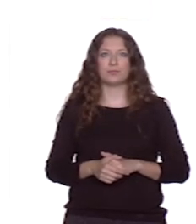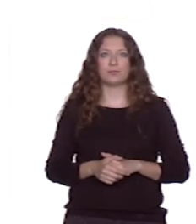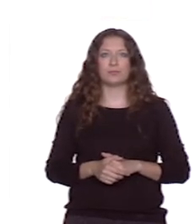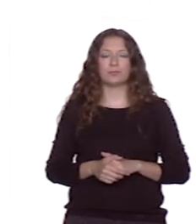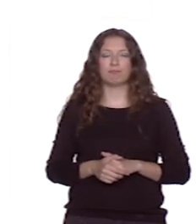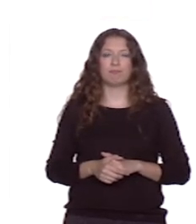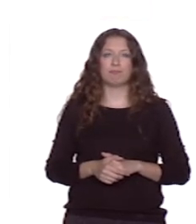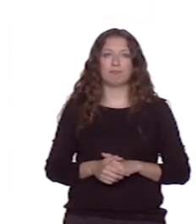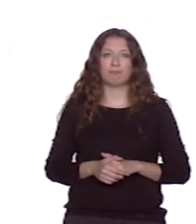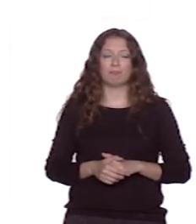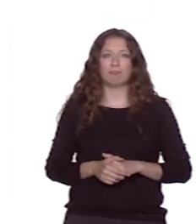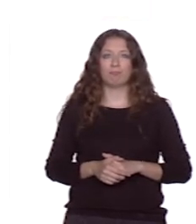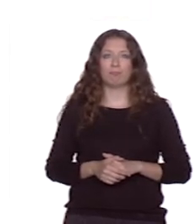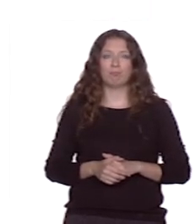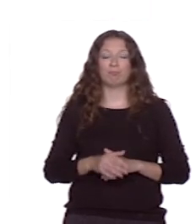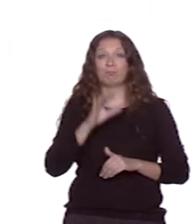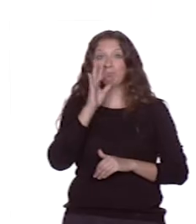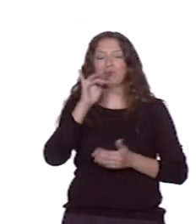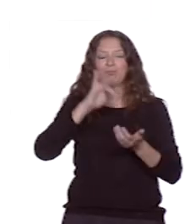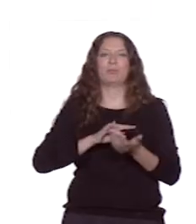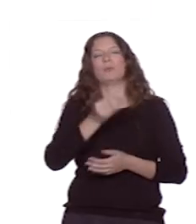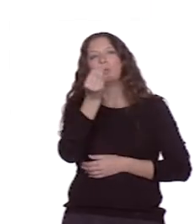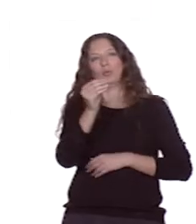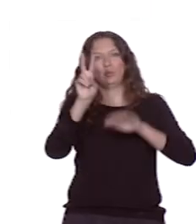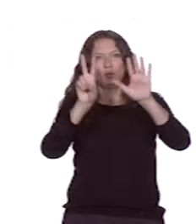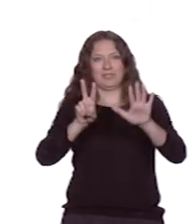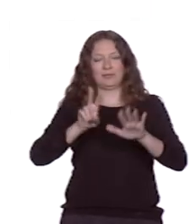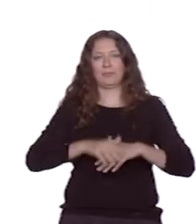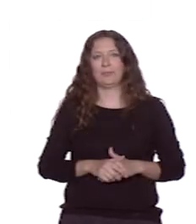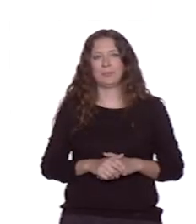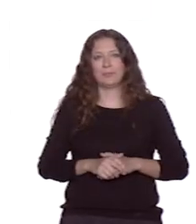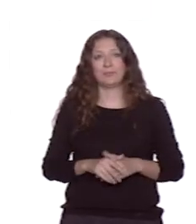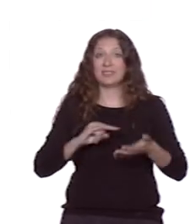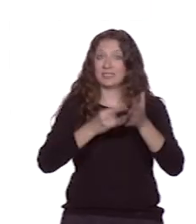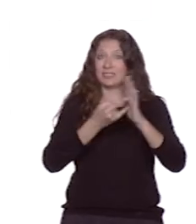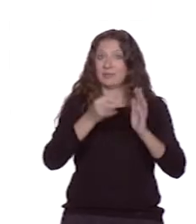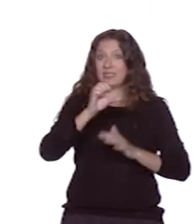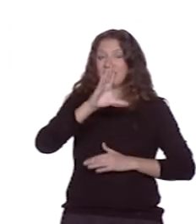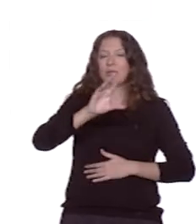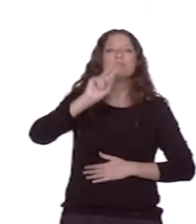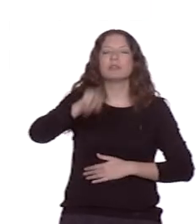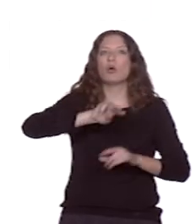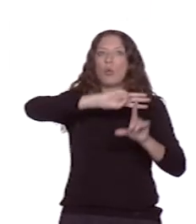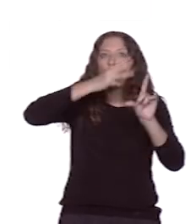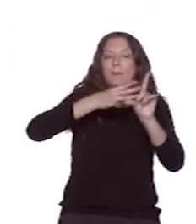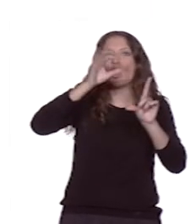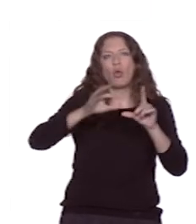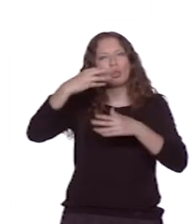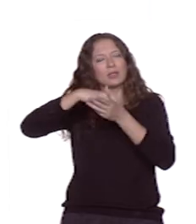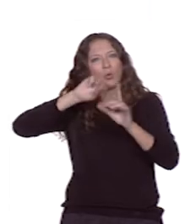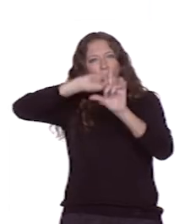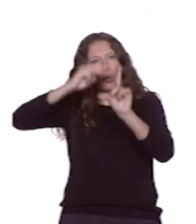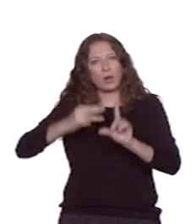A continuación, llegamos a la pregunta Q7. ¿El sistema TIC es una página web o contiene páginas web?